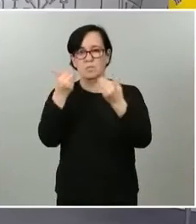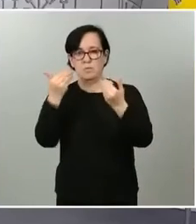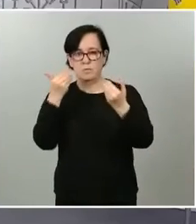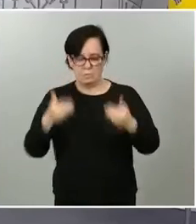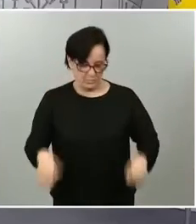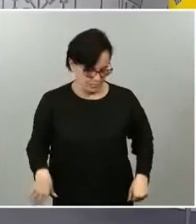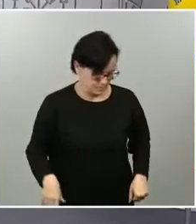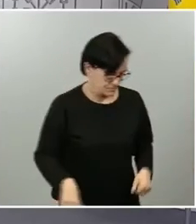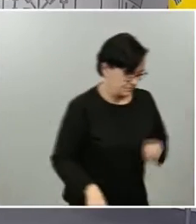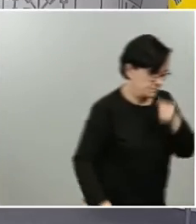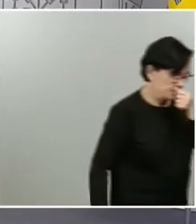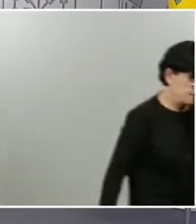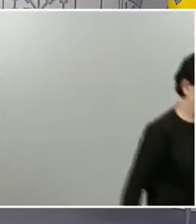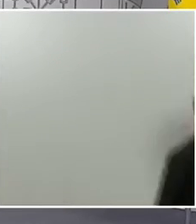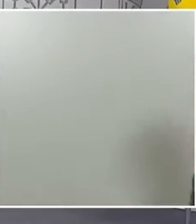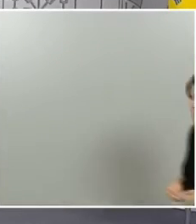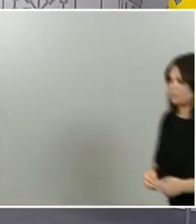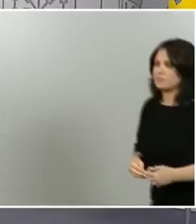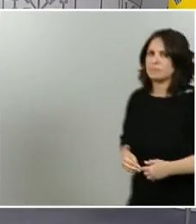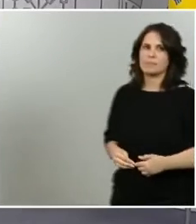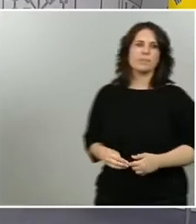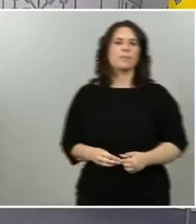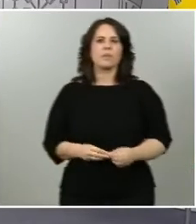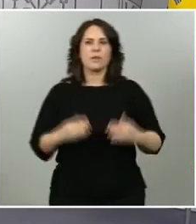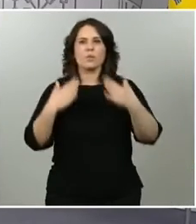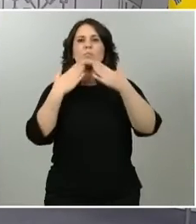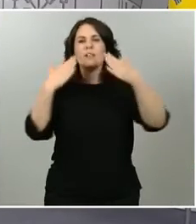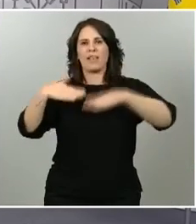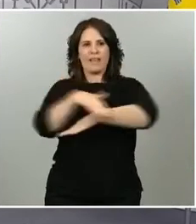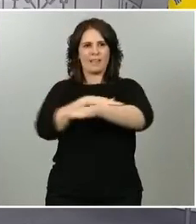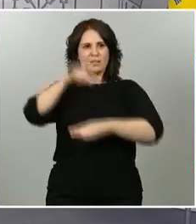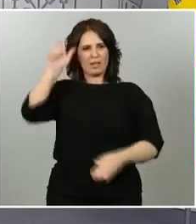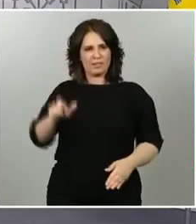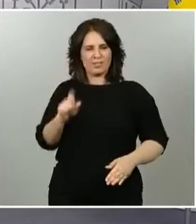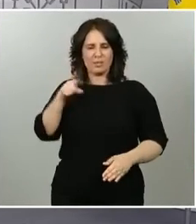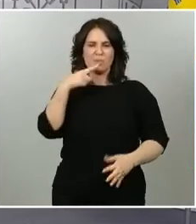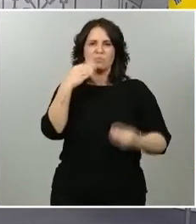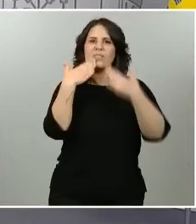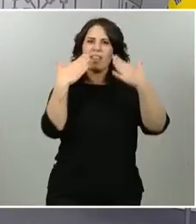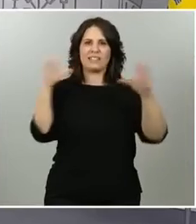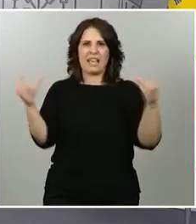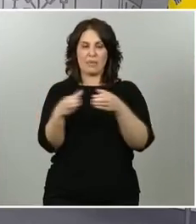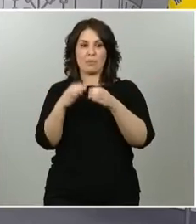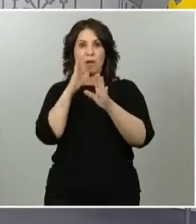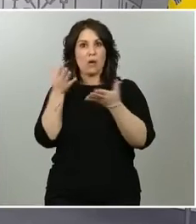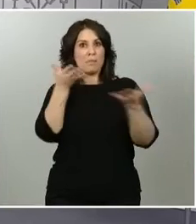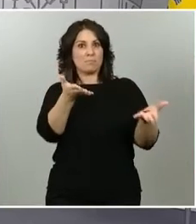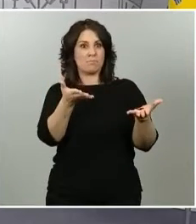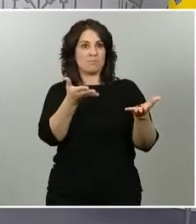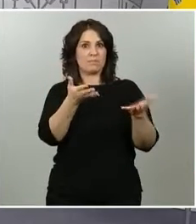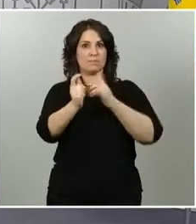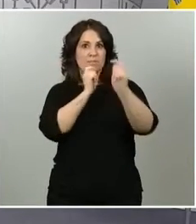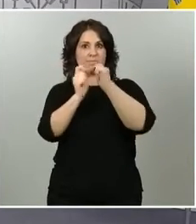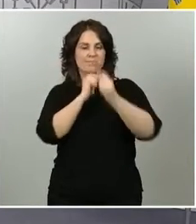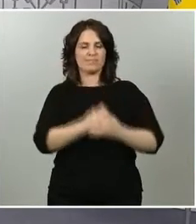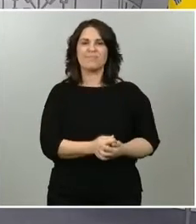Muchas gracias, ministro, y gracias a tu equipo. Y, si te parece, Miguel Ángel, pasamos al turno de preguntas que damos a disposición de los periodistas. Vamos allá, ministros.